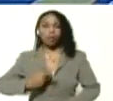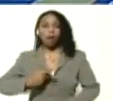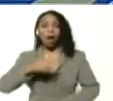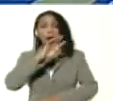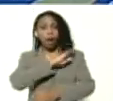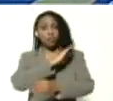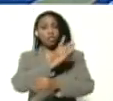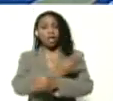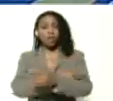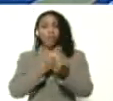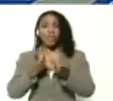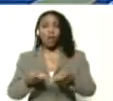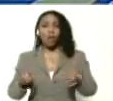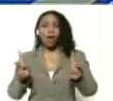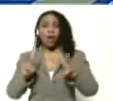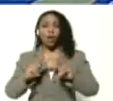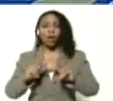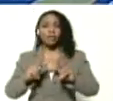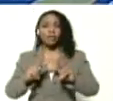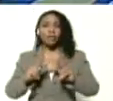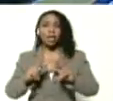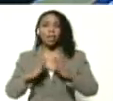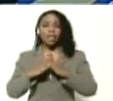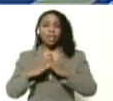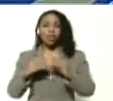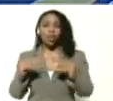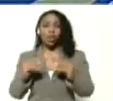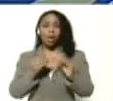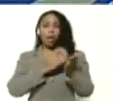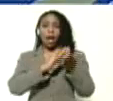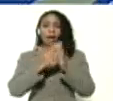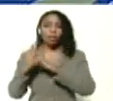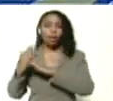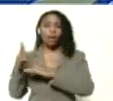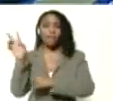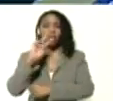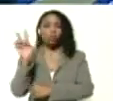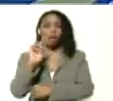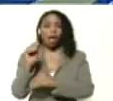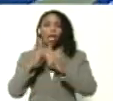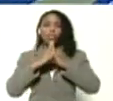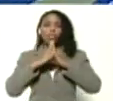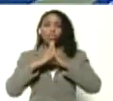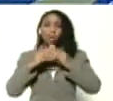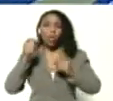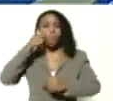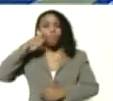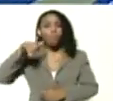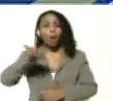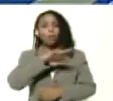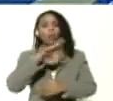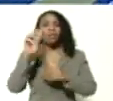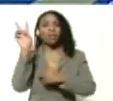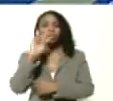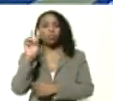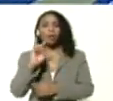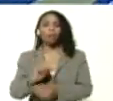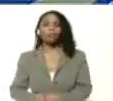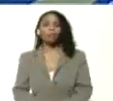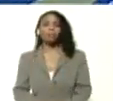valores de toda una comunidad Venezuela de todo un pueblo el pueblo venezolano